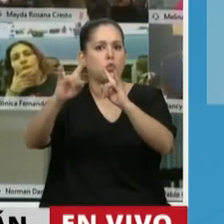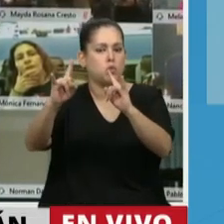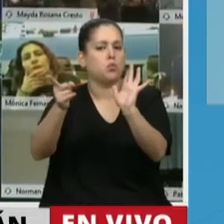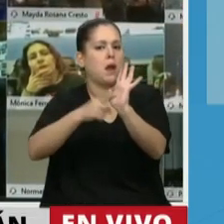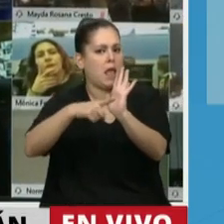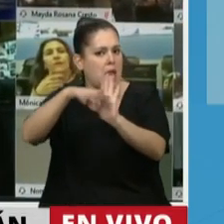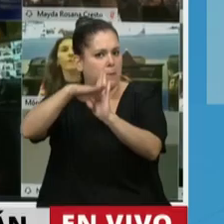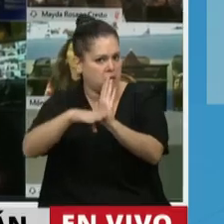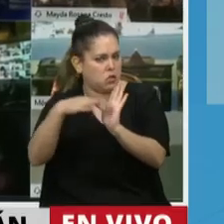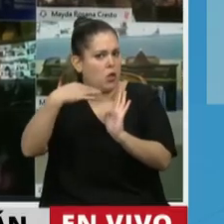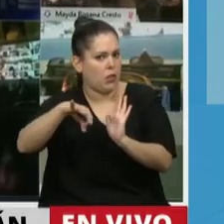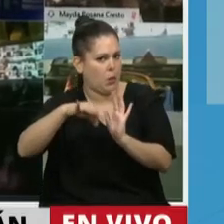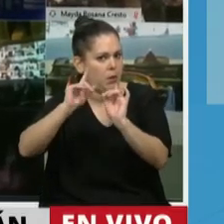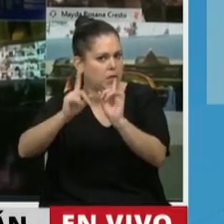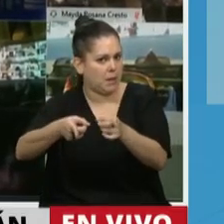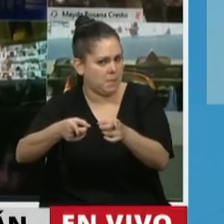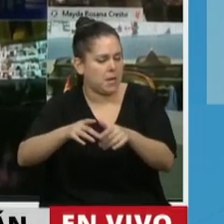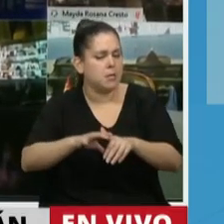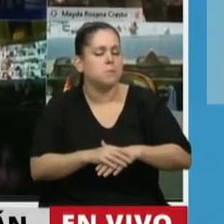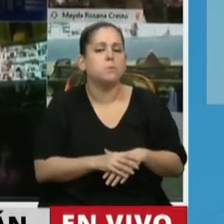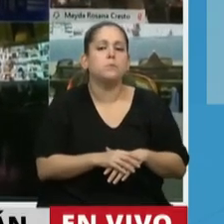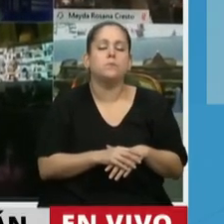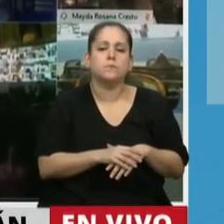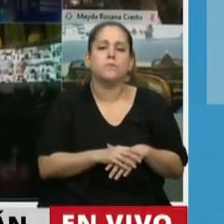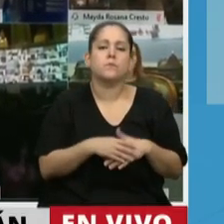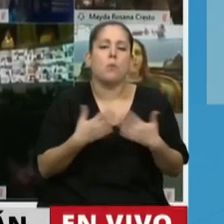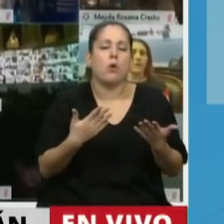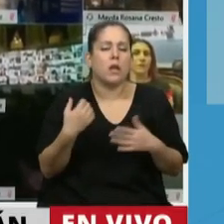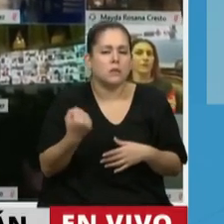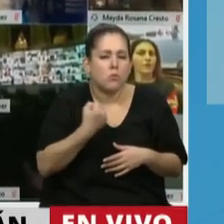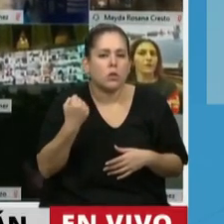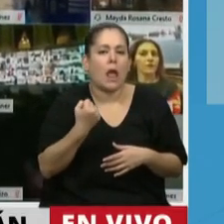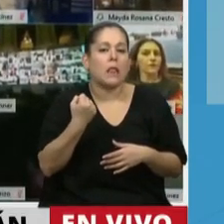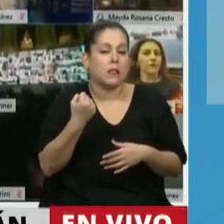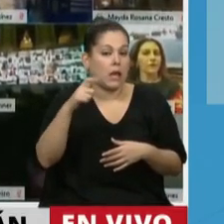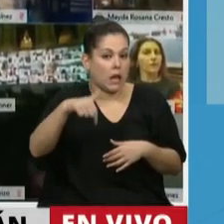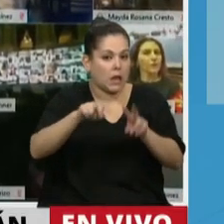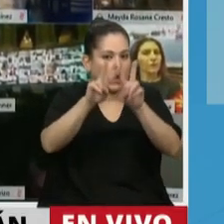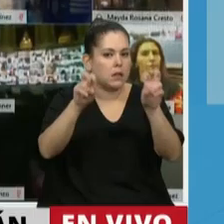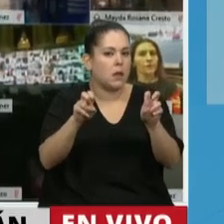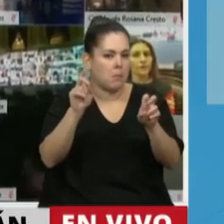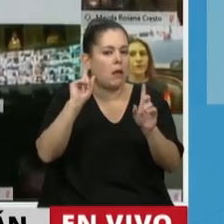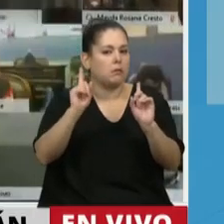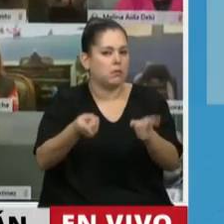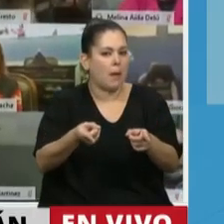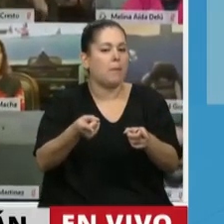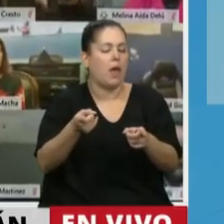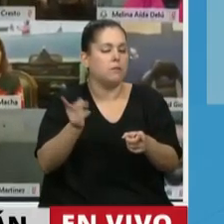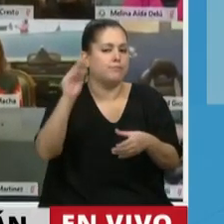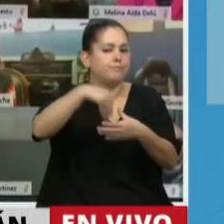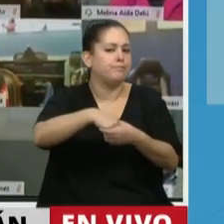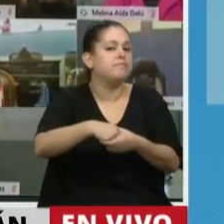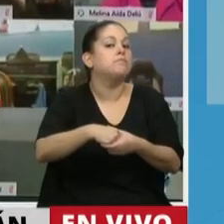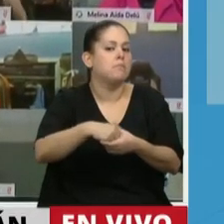hizo hincapié también al presidente que es indispensable que en esta temática esté involucrado también el PAMI,